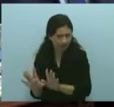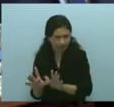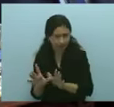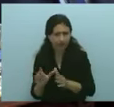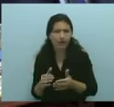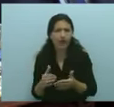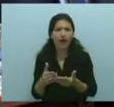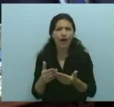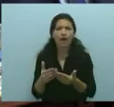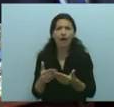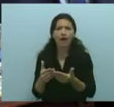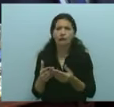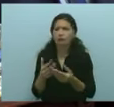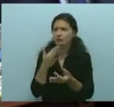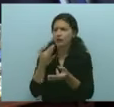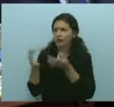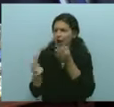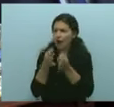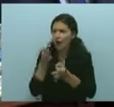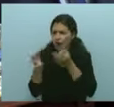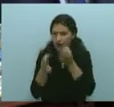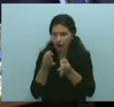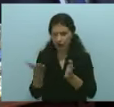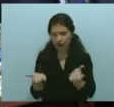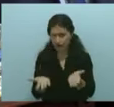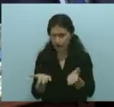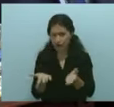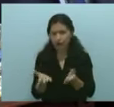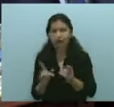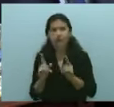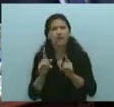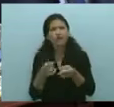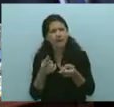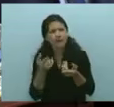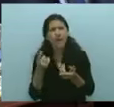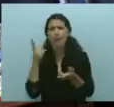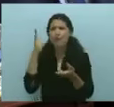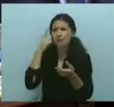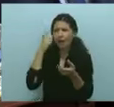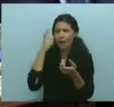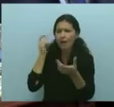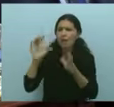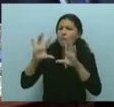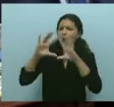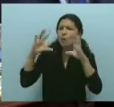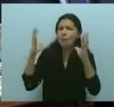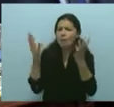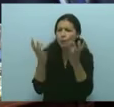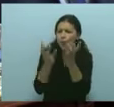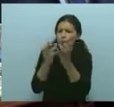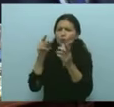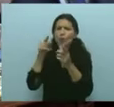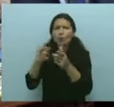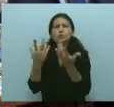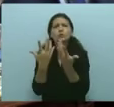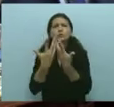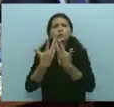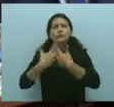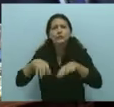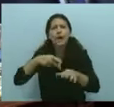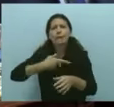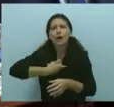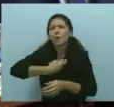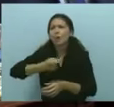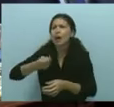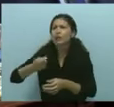sobre el debate que hay en el mundo respecto a los sistemas previsionales, las dificultades que trae el aumento de la expectativa